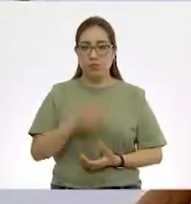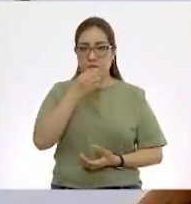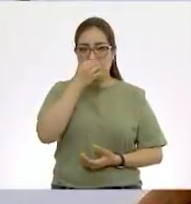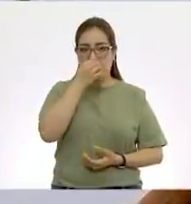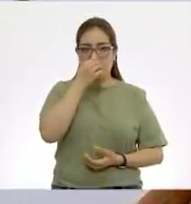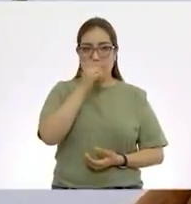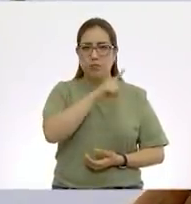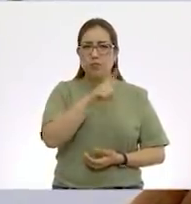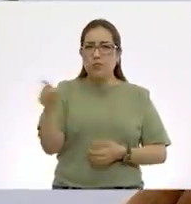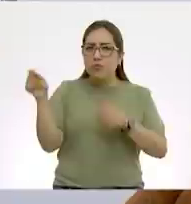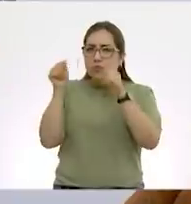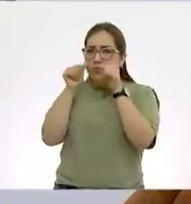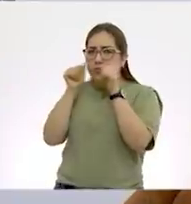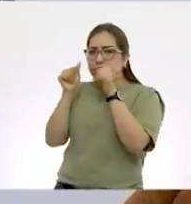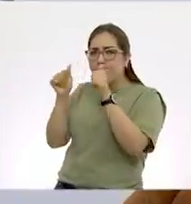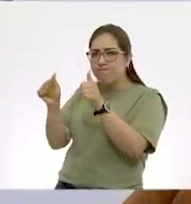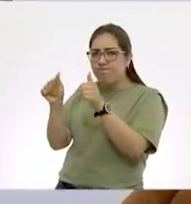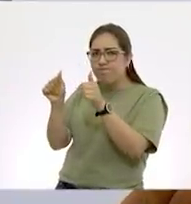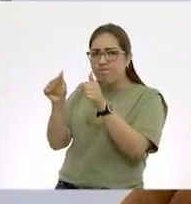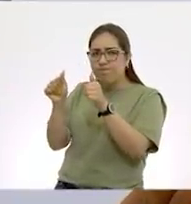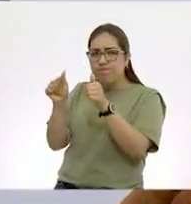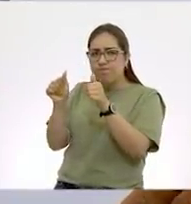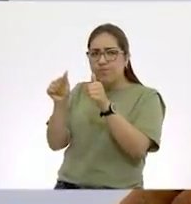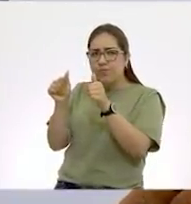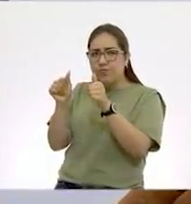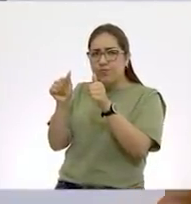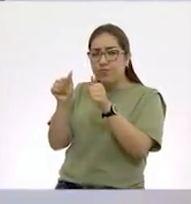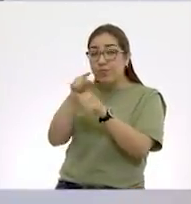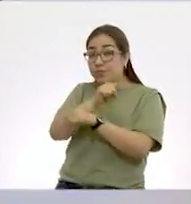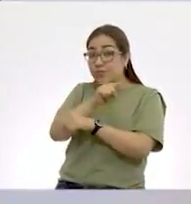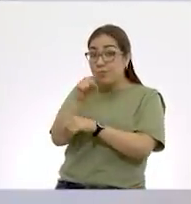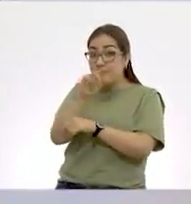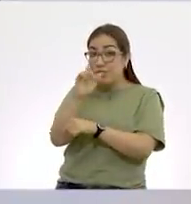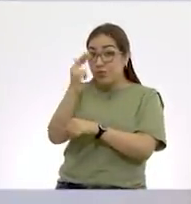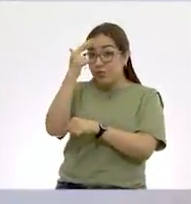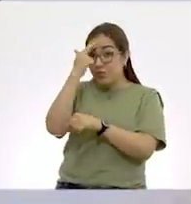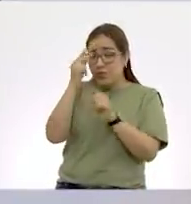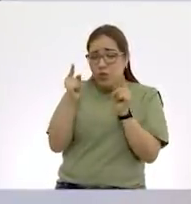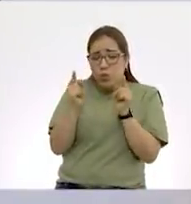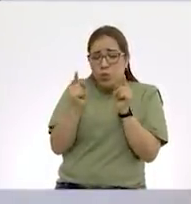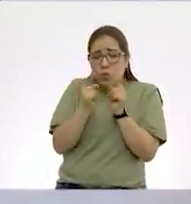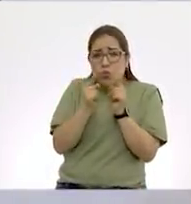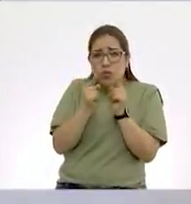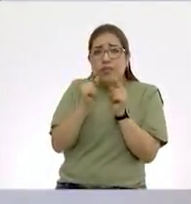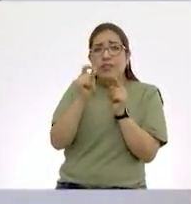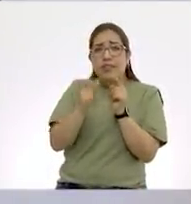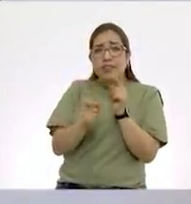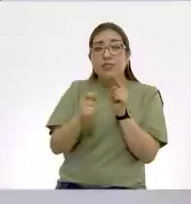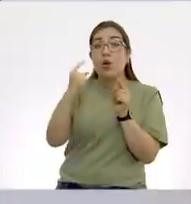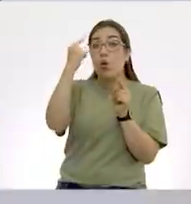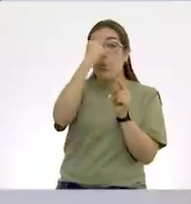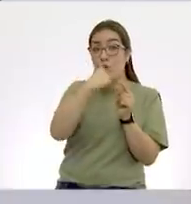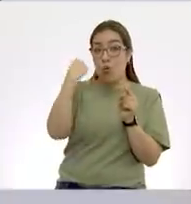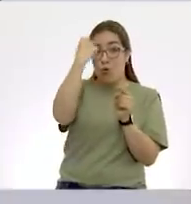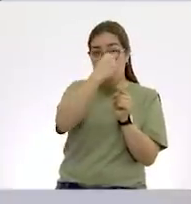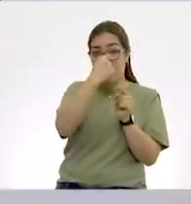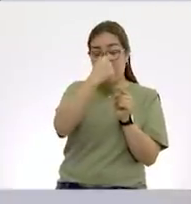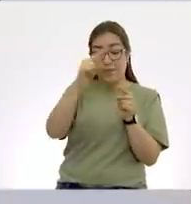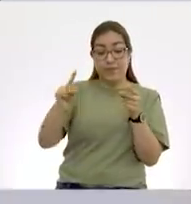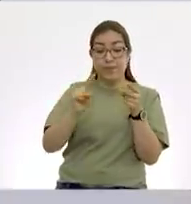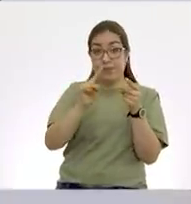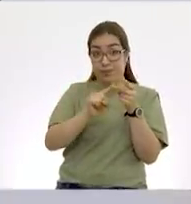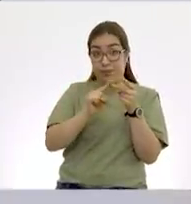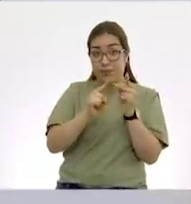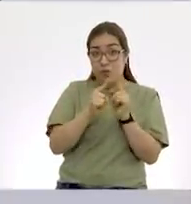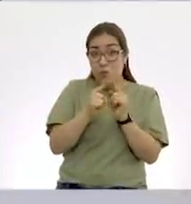Obsérvanla con detenimiento. Recuerden que la amanecilla pequeña está señalando la hora. Y la